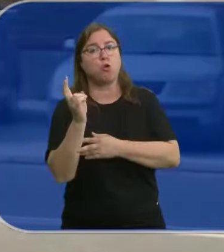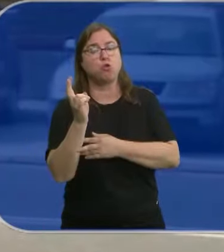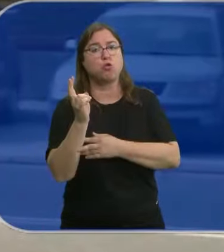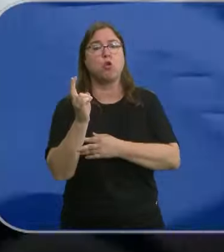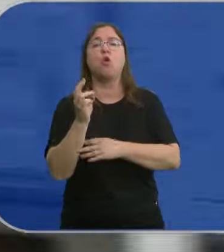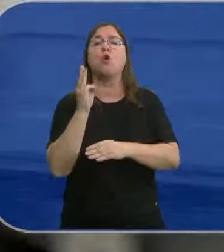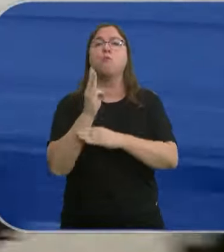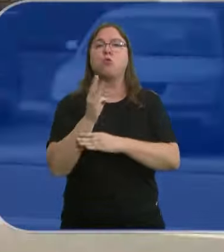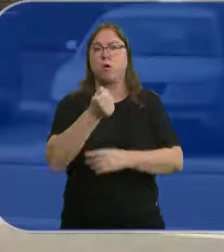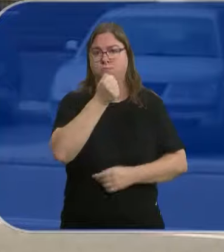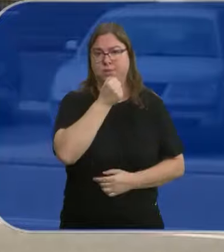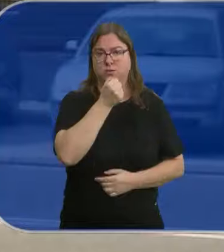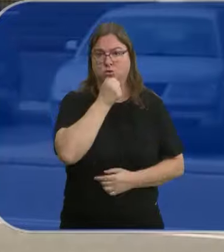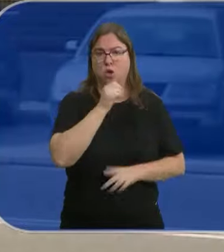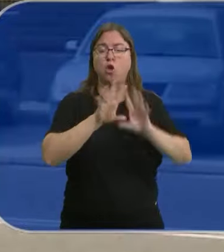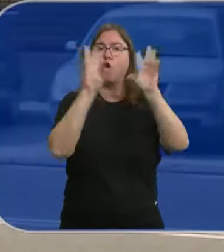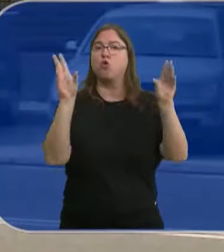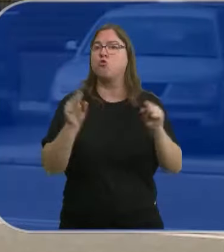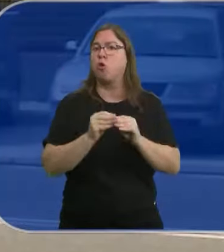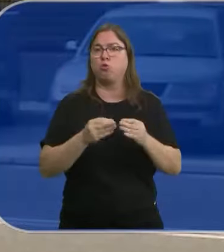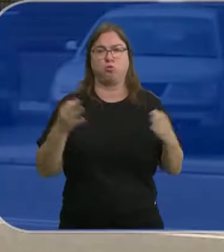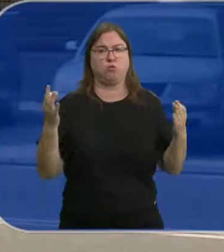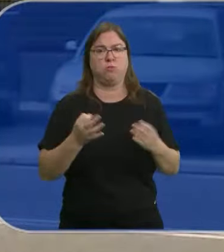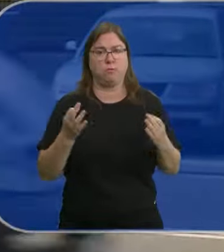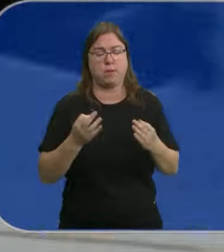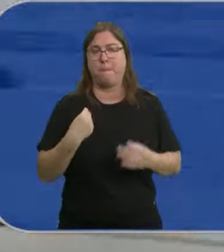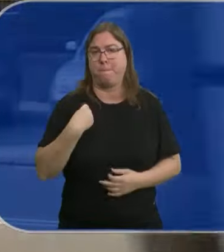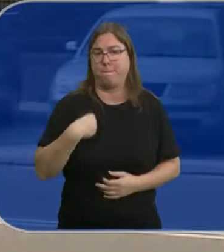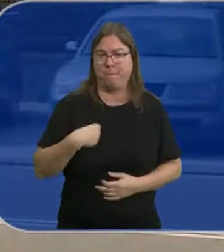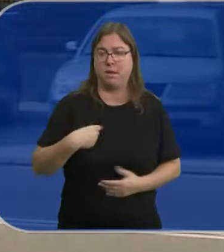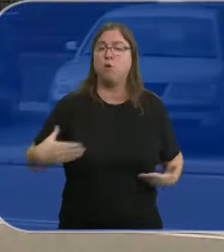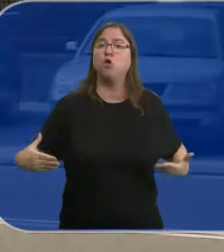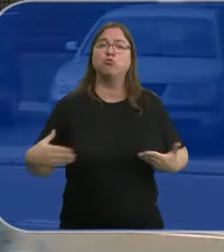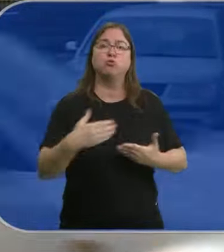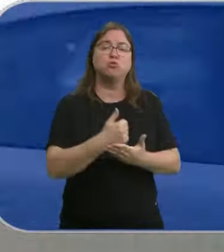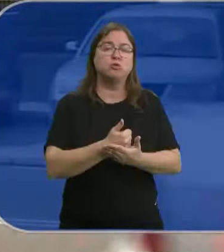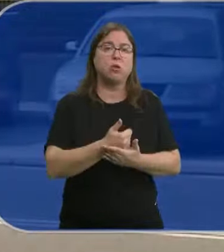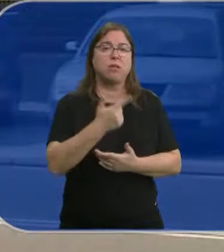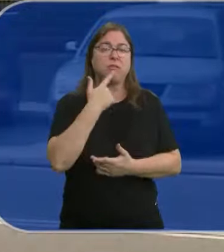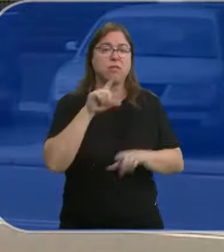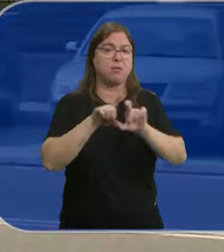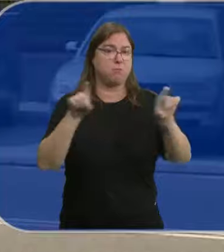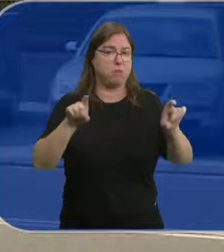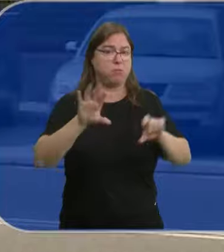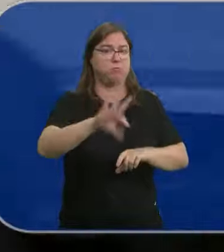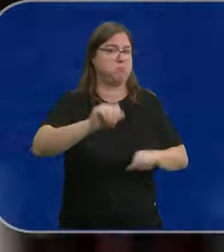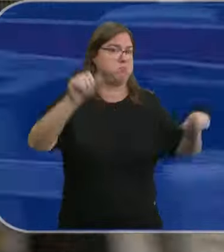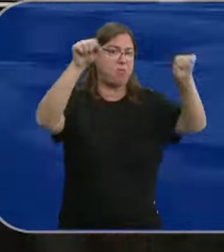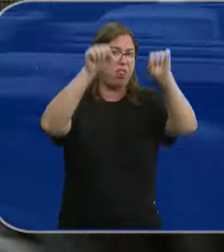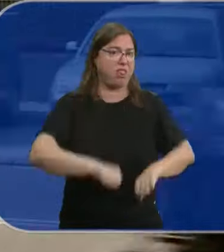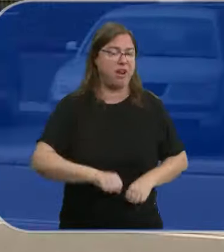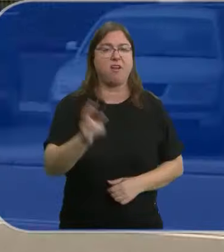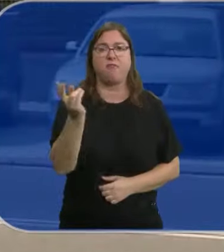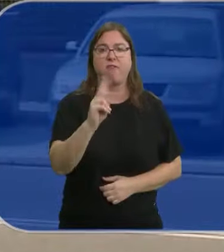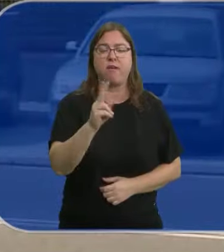con procuradores socialistas. La conclusión de ambas reuniones es la misma. Todos han rechazado la decisión de bimbo de cerrar esta planta